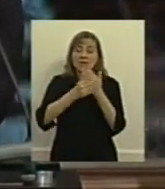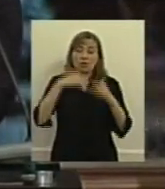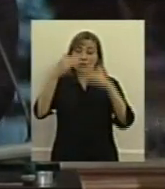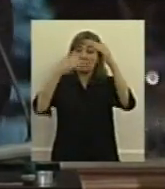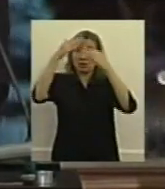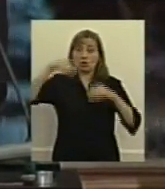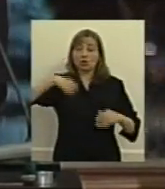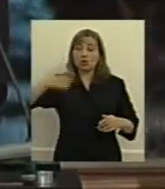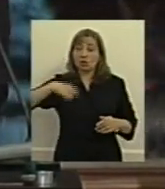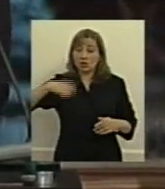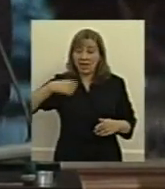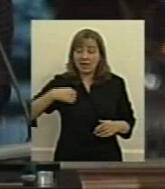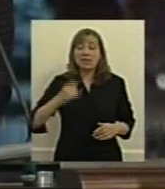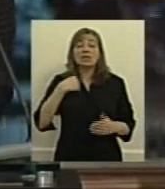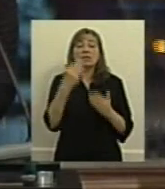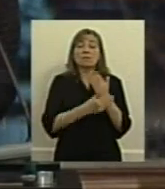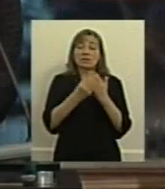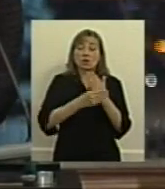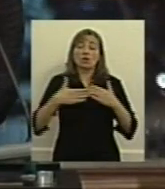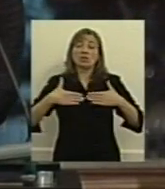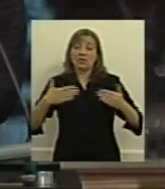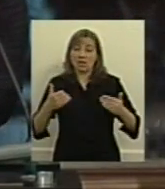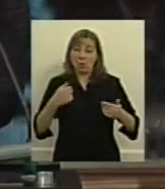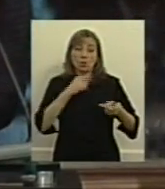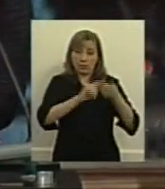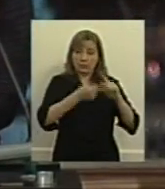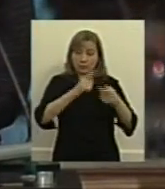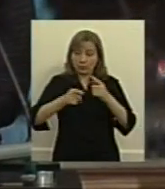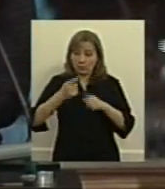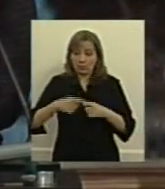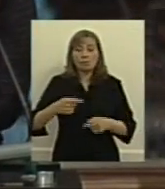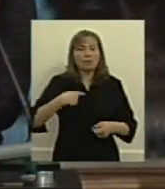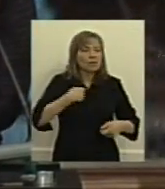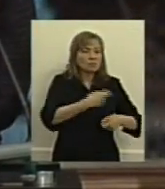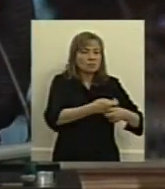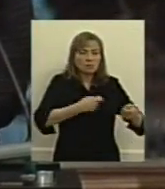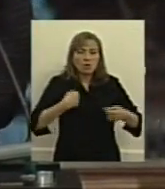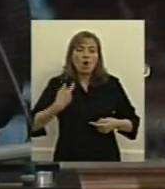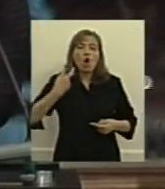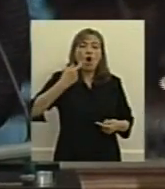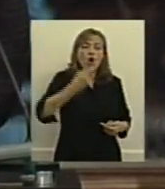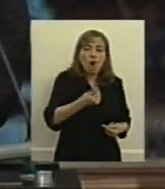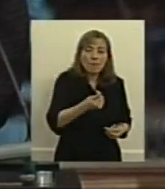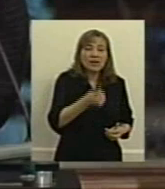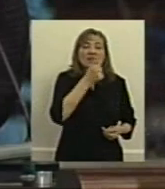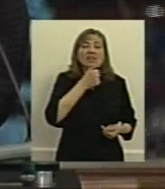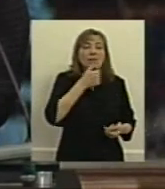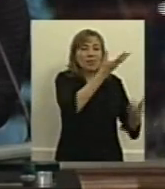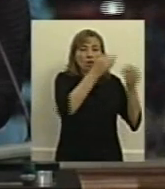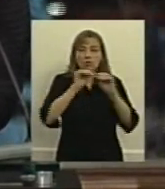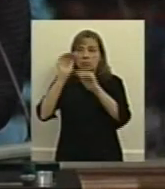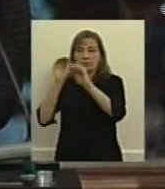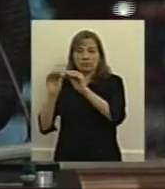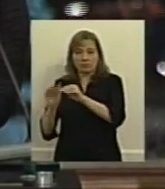Social y Ministerio de Salud en lo que hace a la gestión para la compra y provisión de medicamentos